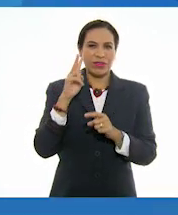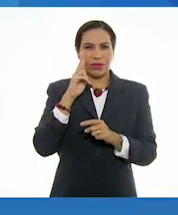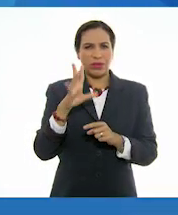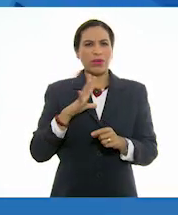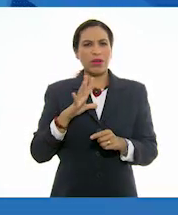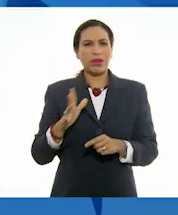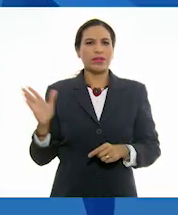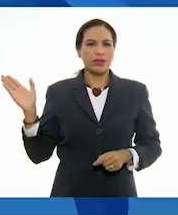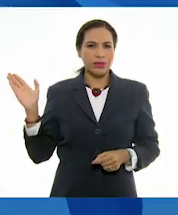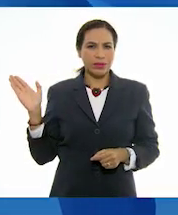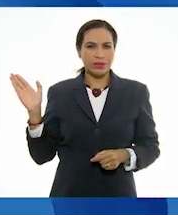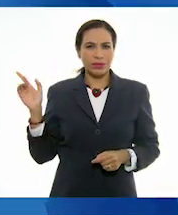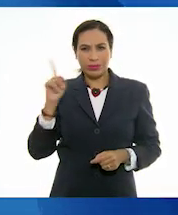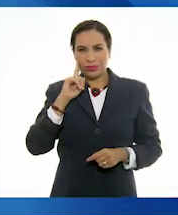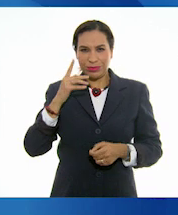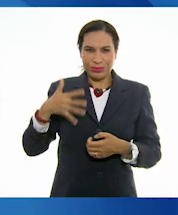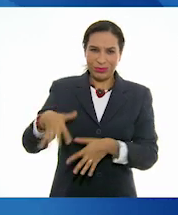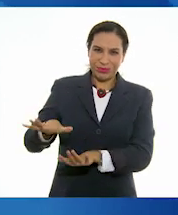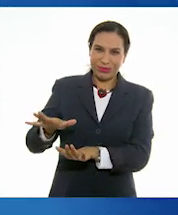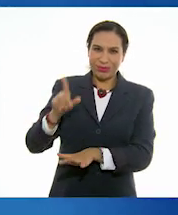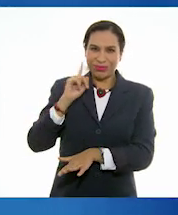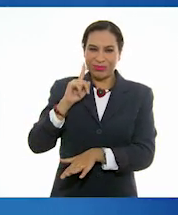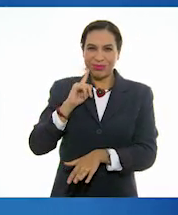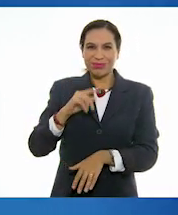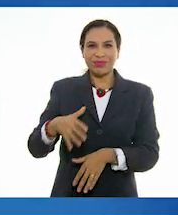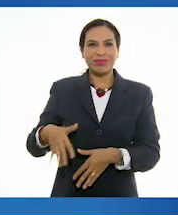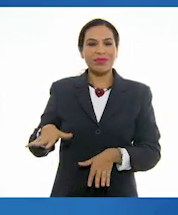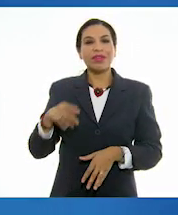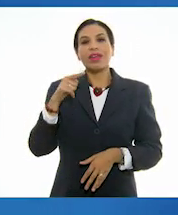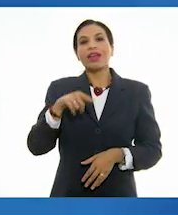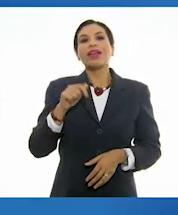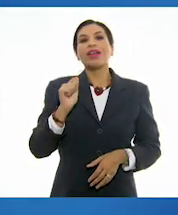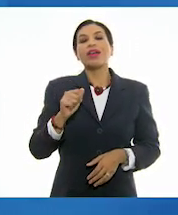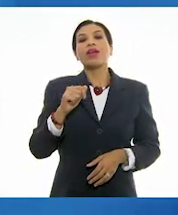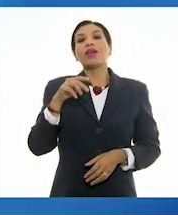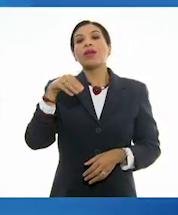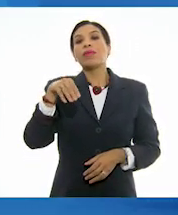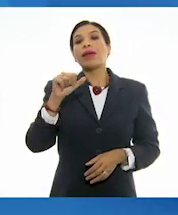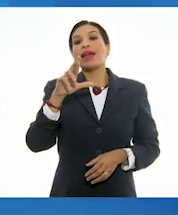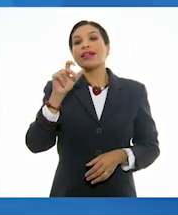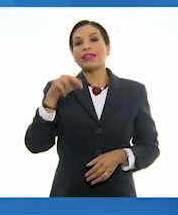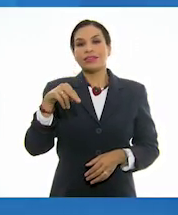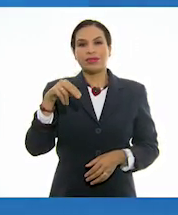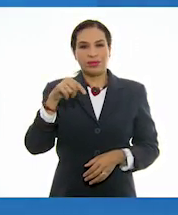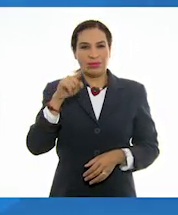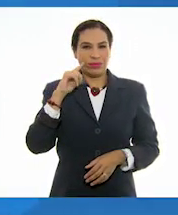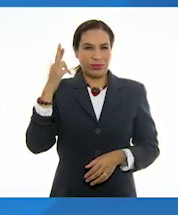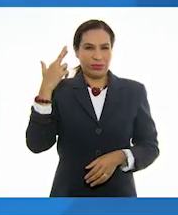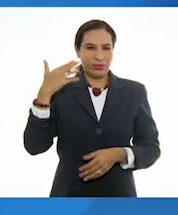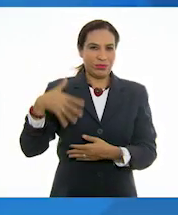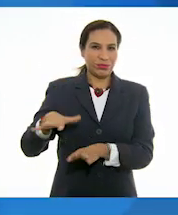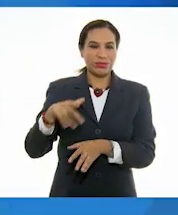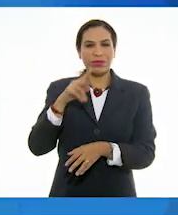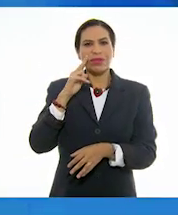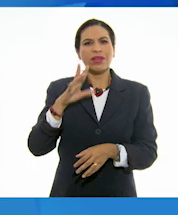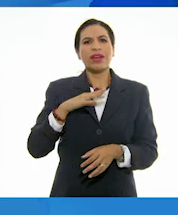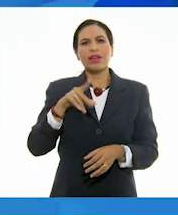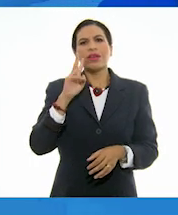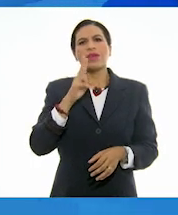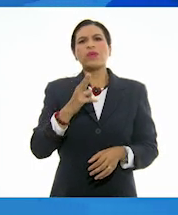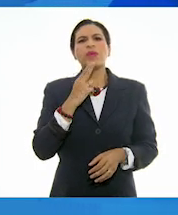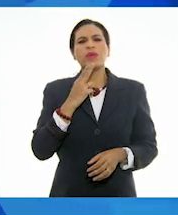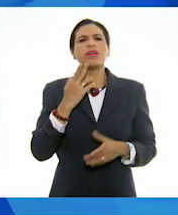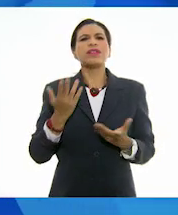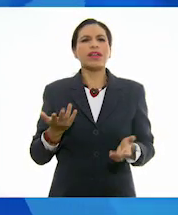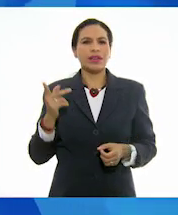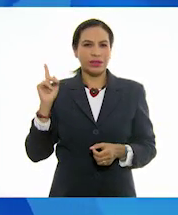podemos ver a Marilyn Monroe. Ajá, así es. Bueno, aquí podemos notar el principio del contraste porque él utiliza